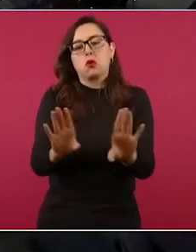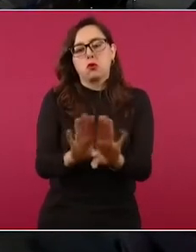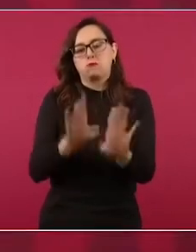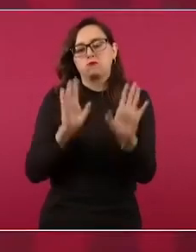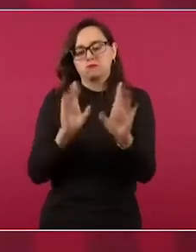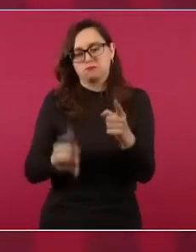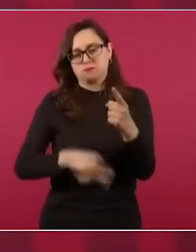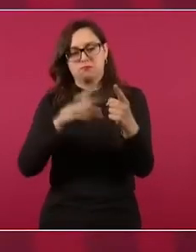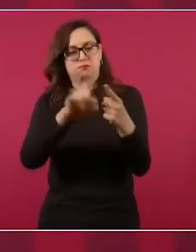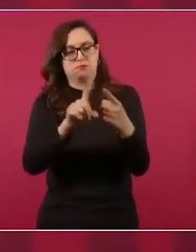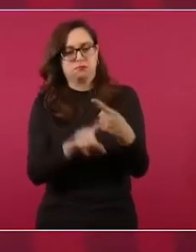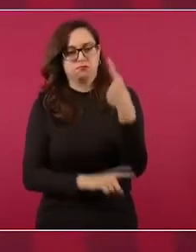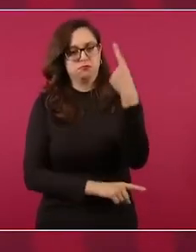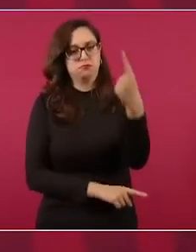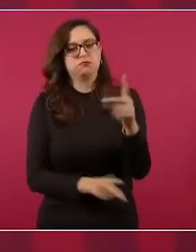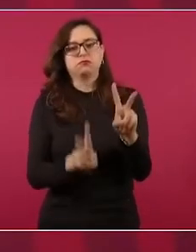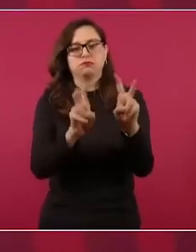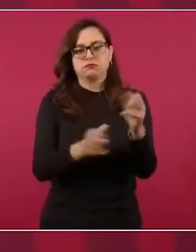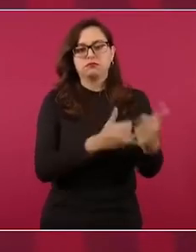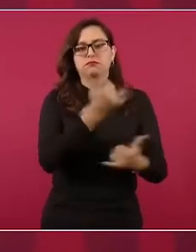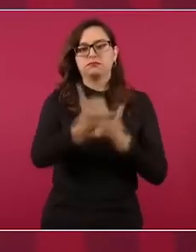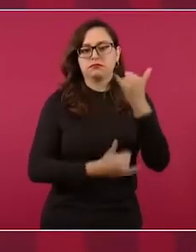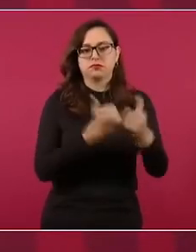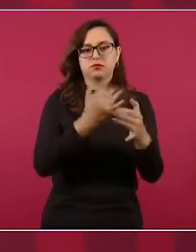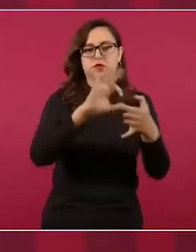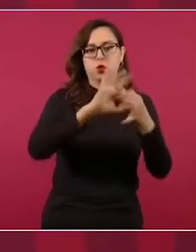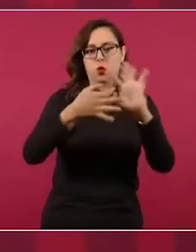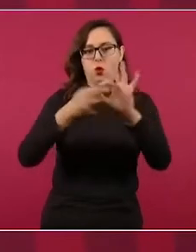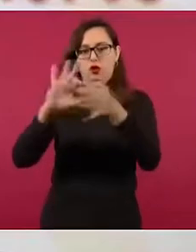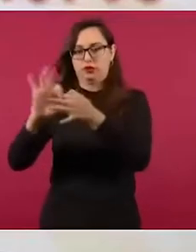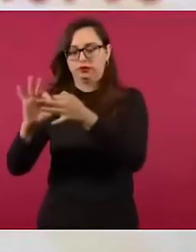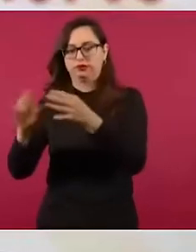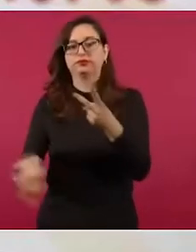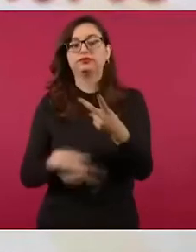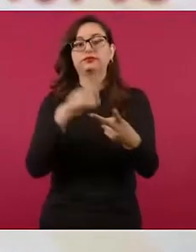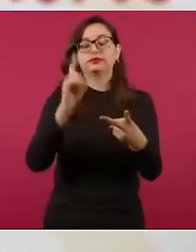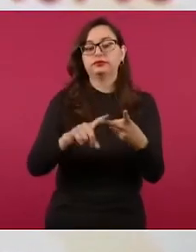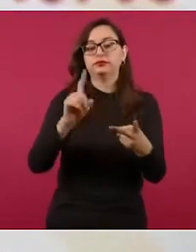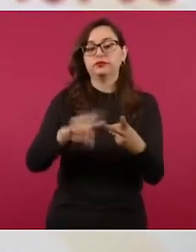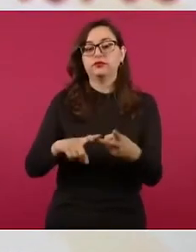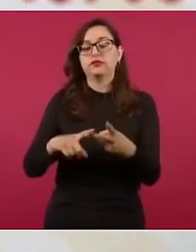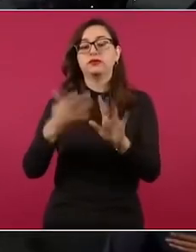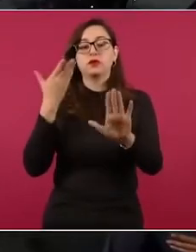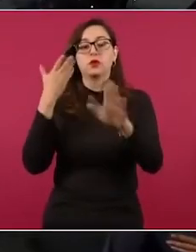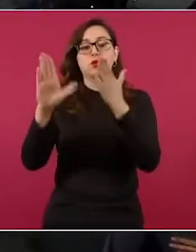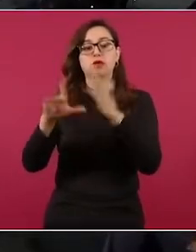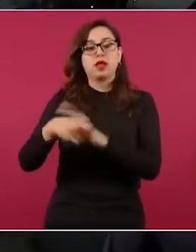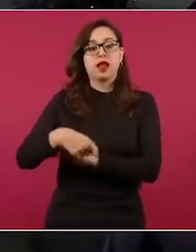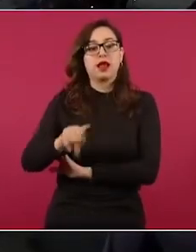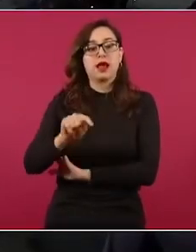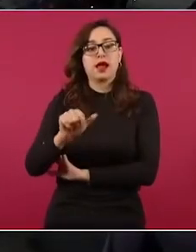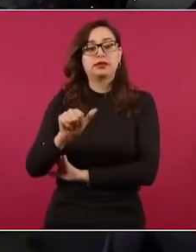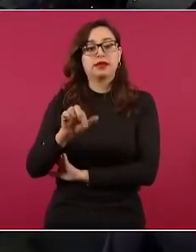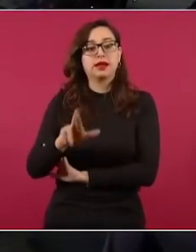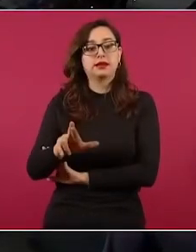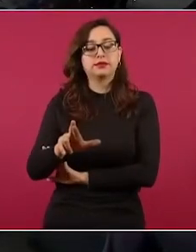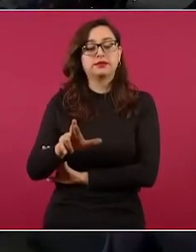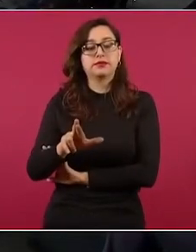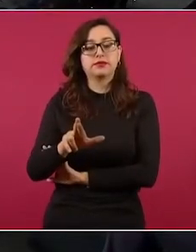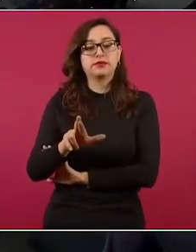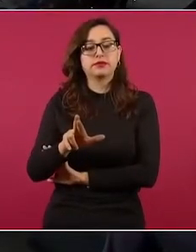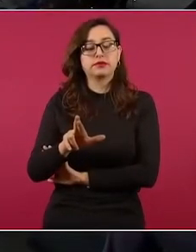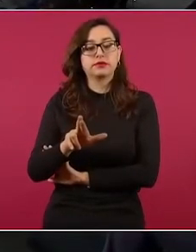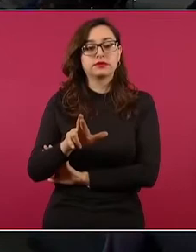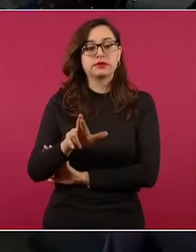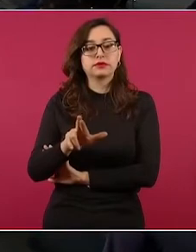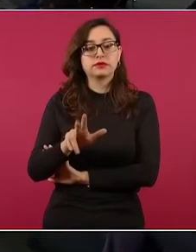eso respecto a los Juegos Olímpicos y de Qatar. ¿Cuál es el presidente para los Juegos Olímpicos? Bueno, yo